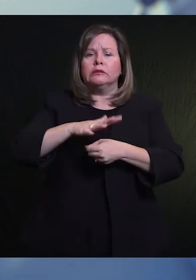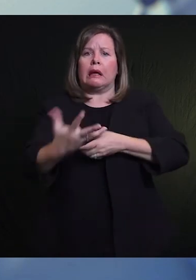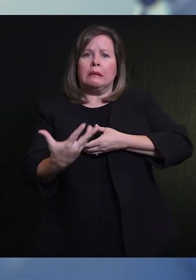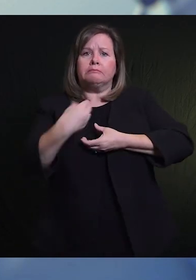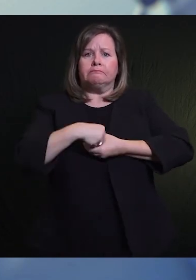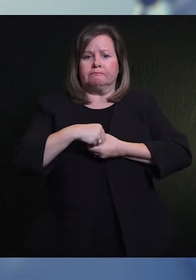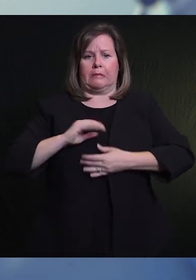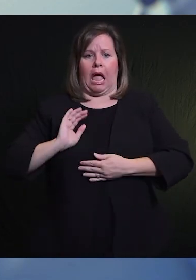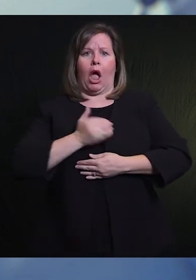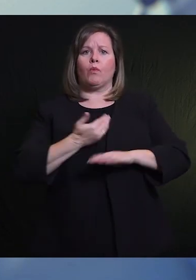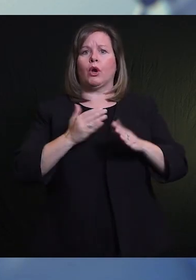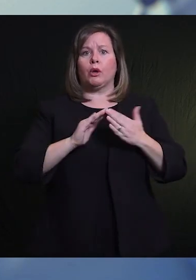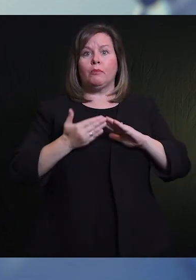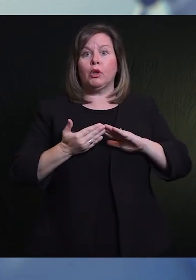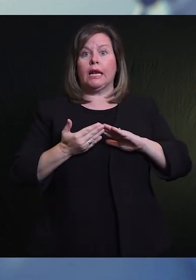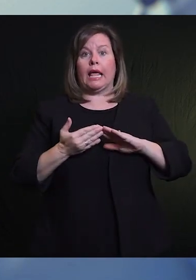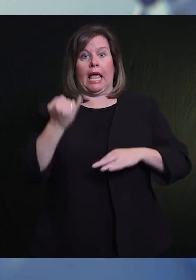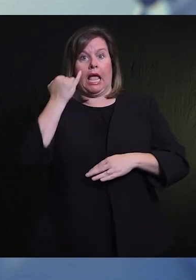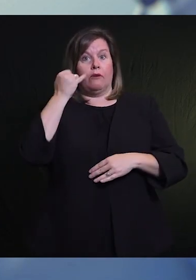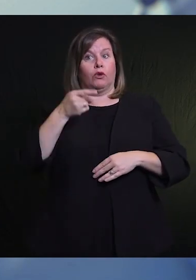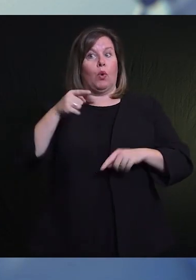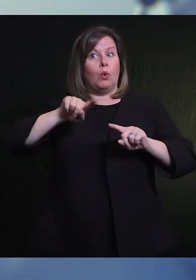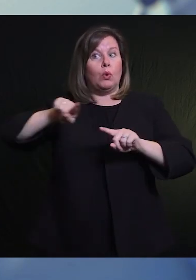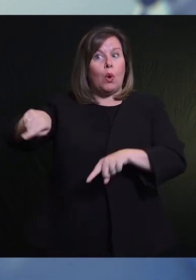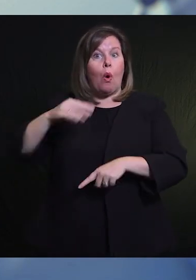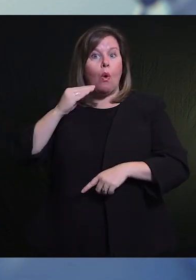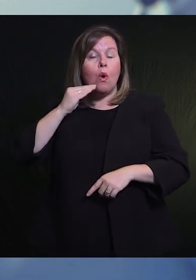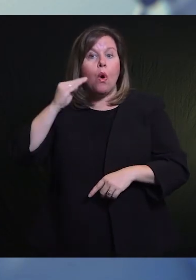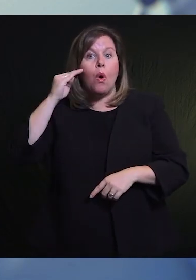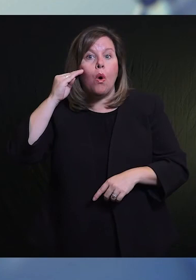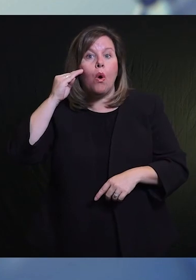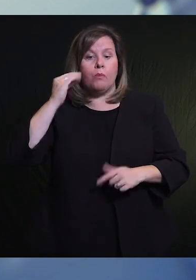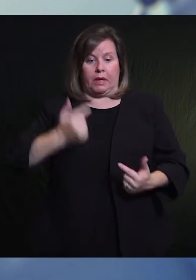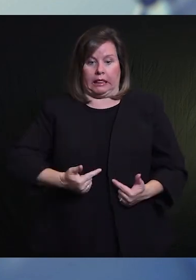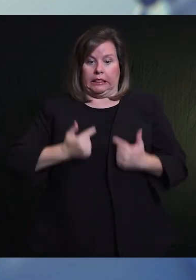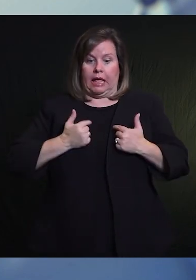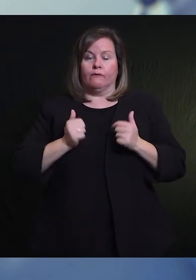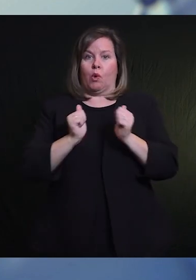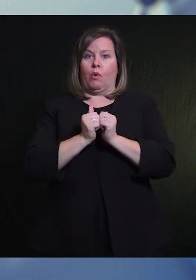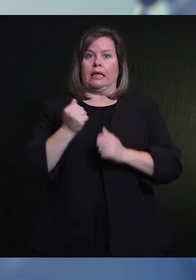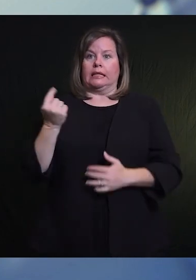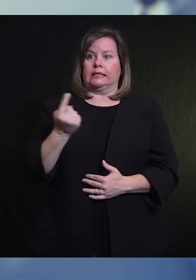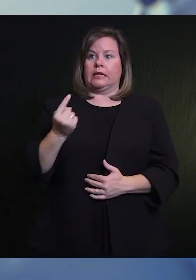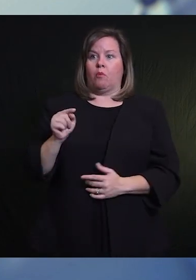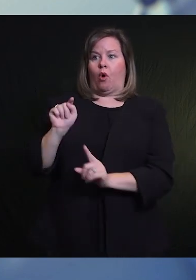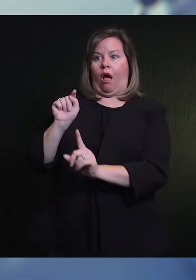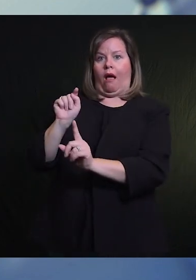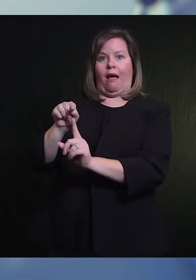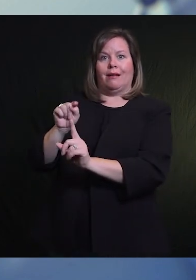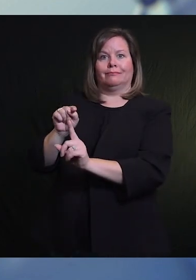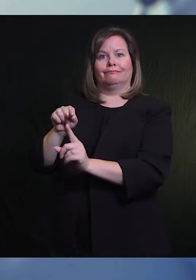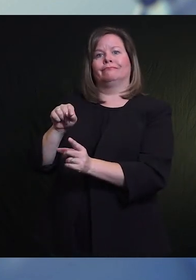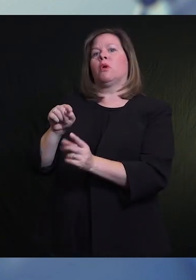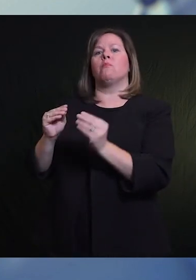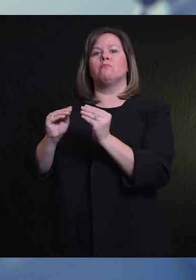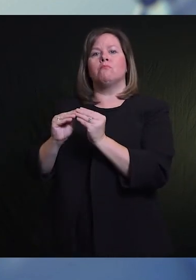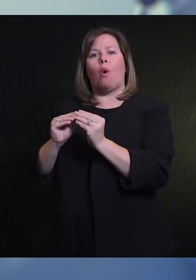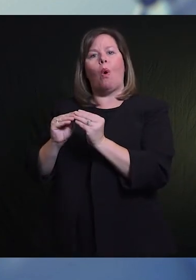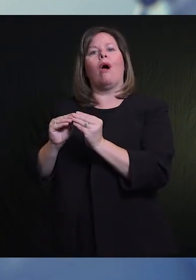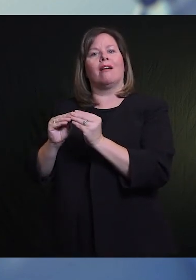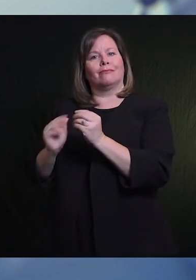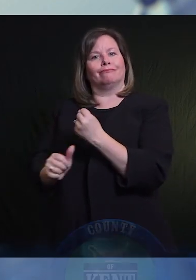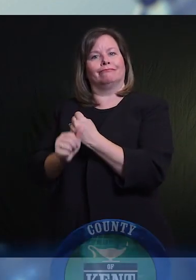en más riesgo debido a las condiciones de salud subseguentes, debido a su edad. Muchos factores.